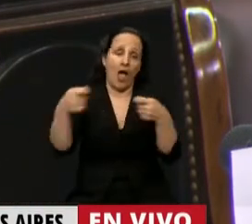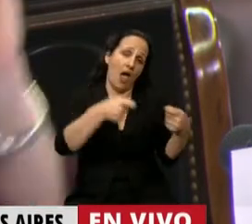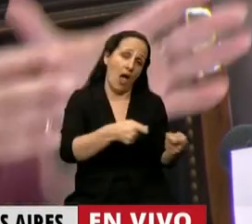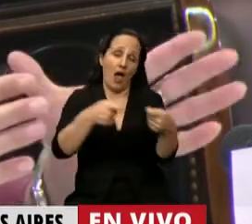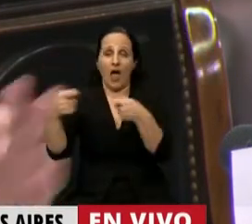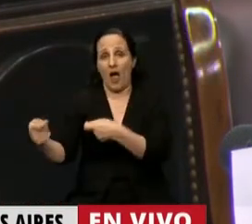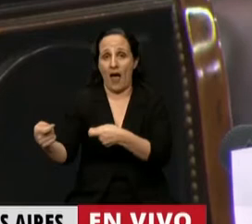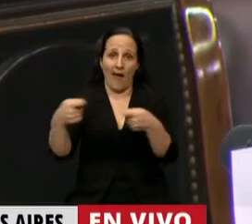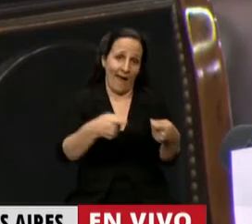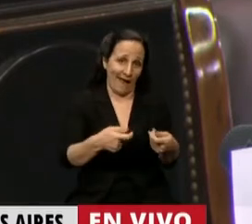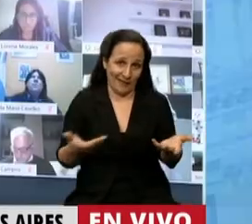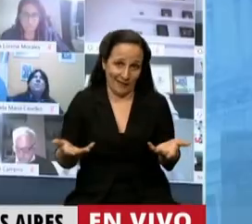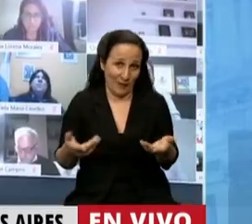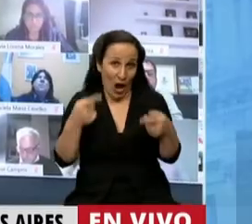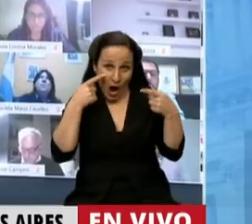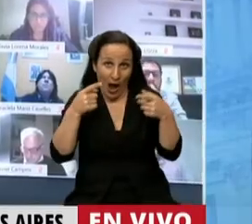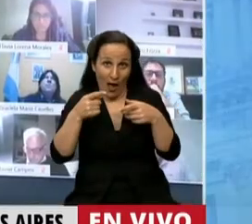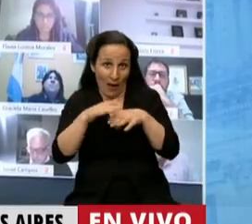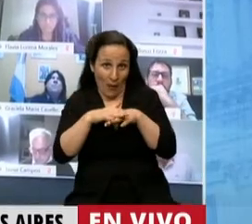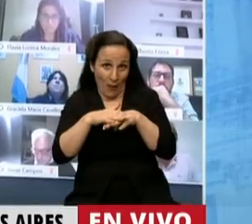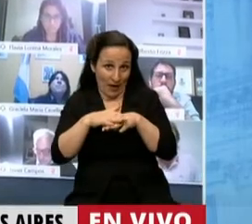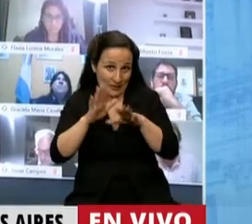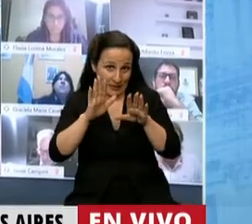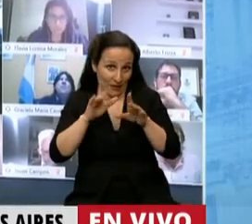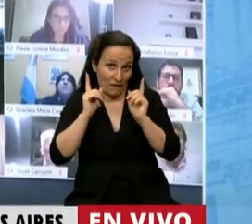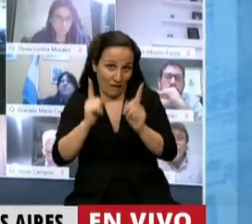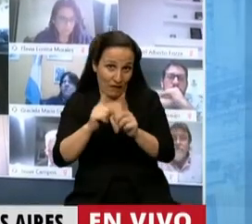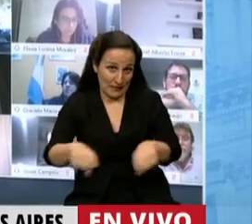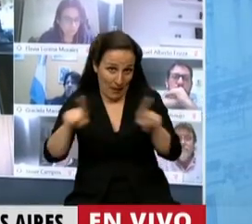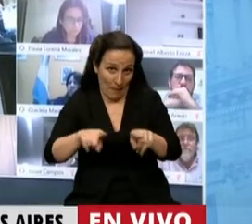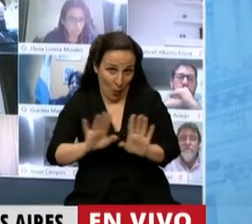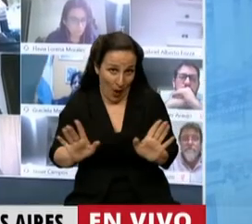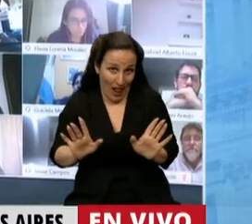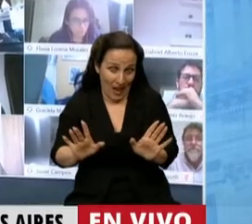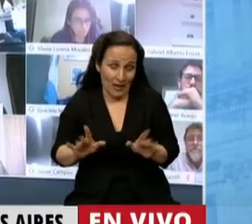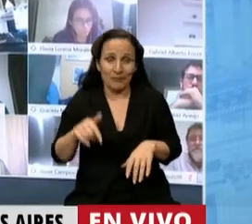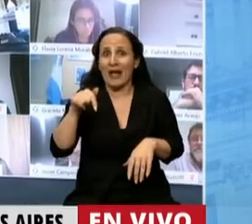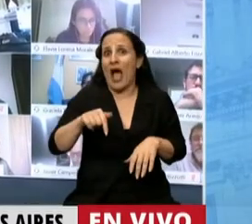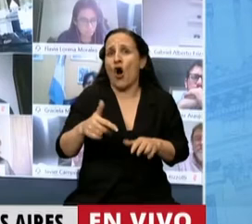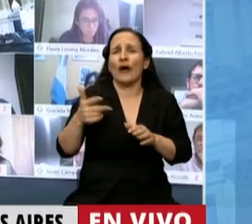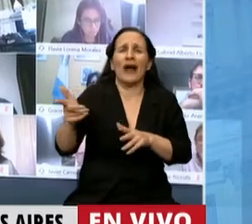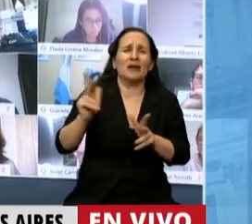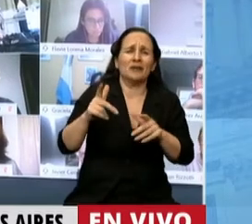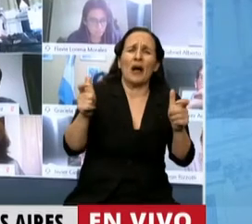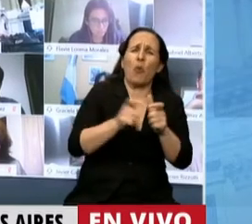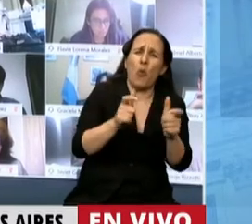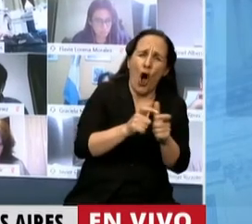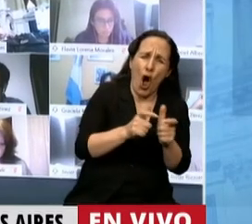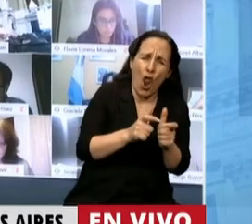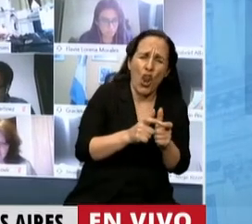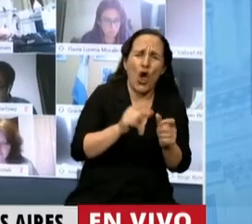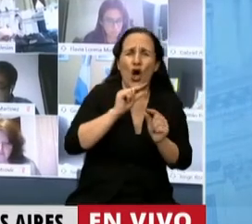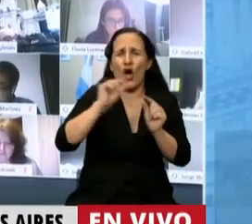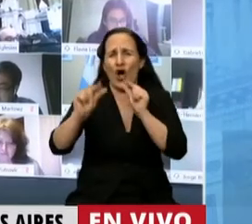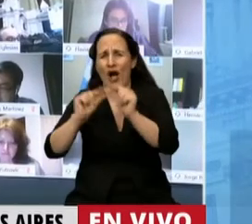el eje del asunto es el mismo. En ese sentido, ahora vienen con que un bono que se va a descontar de ganancias, entonces se